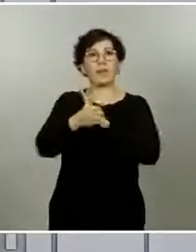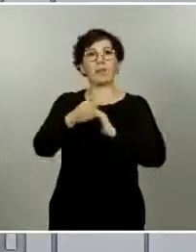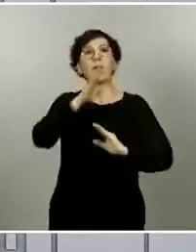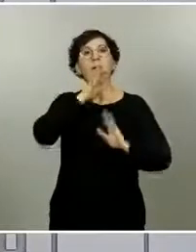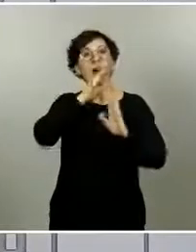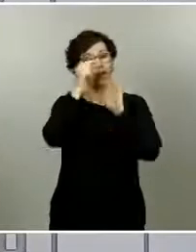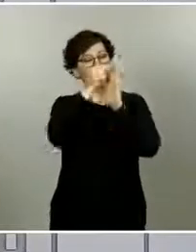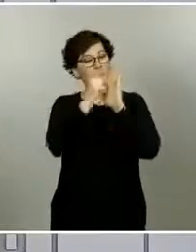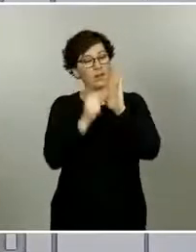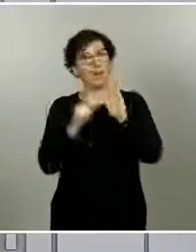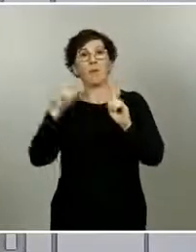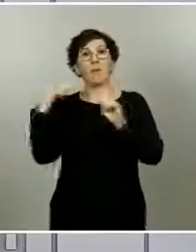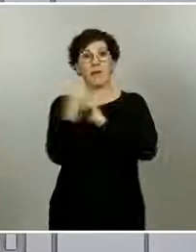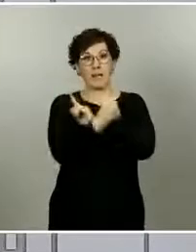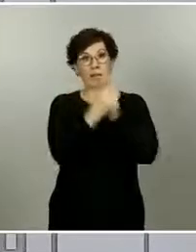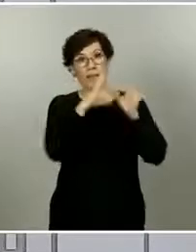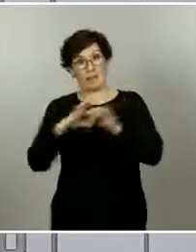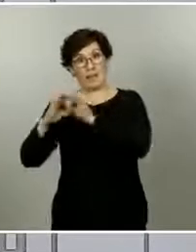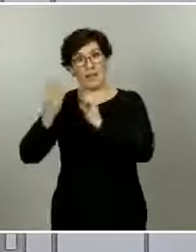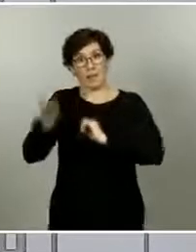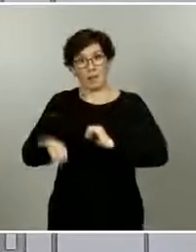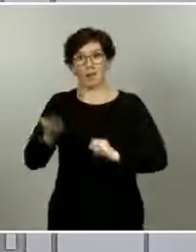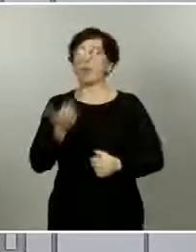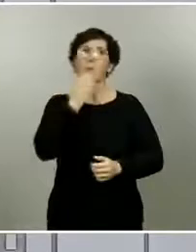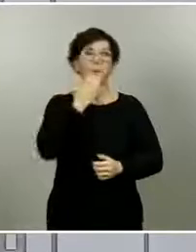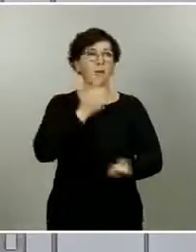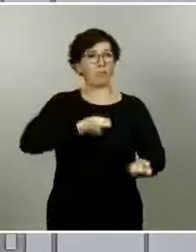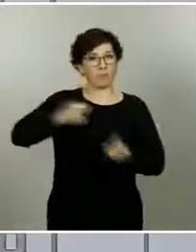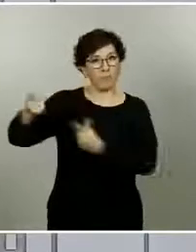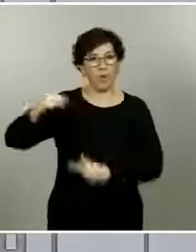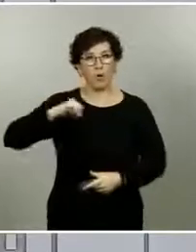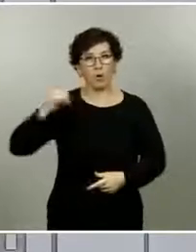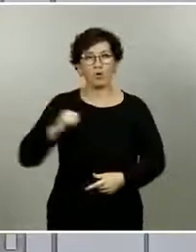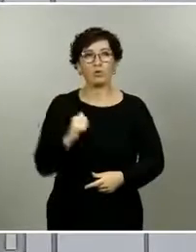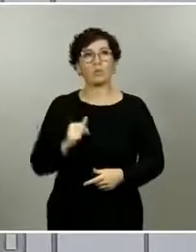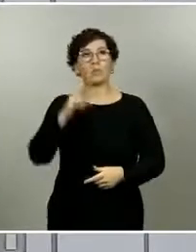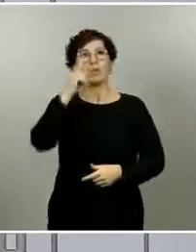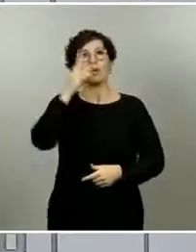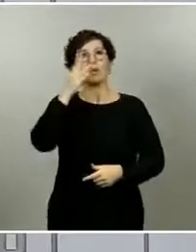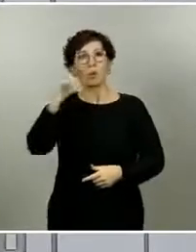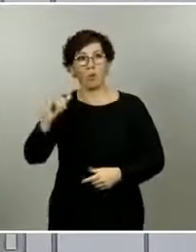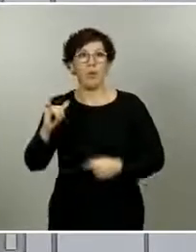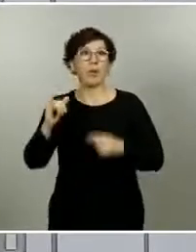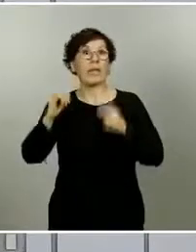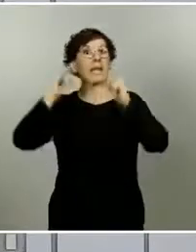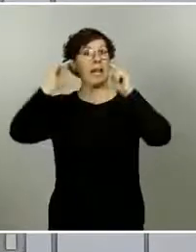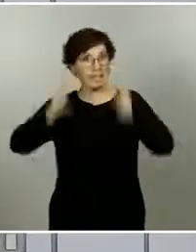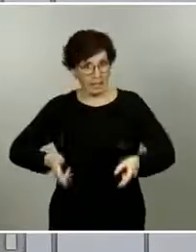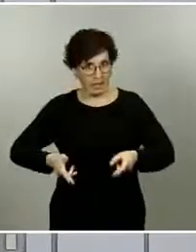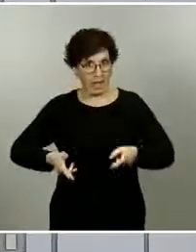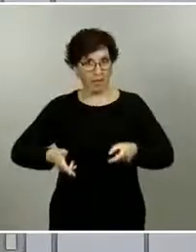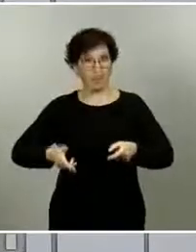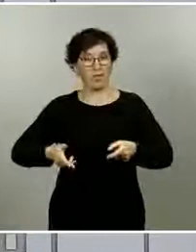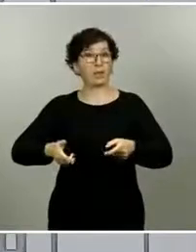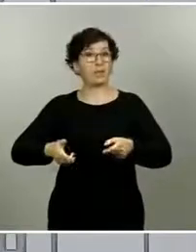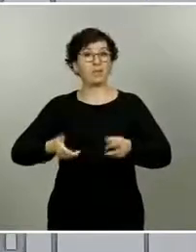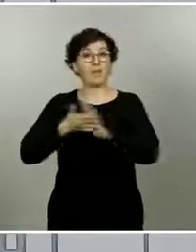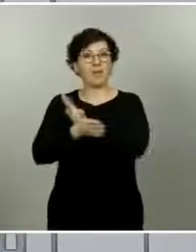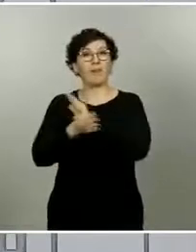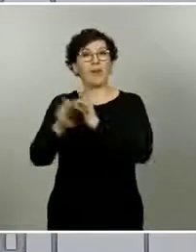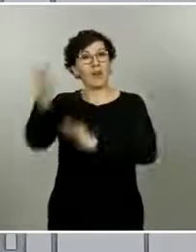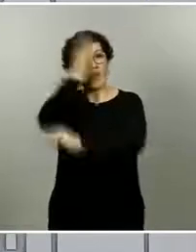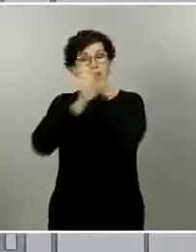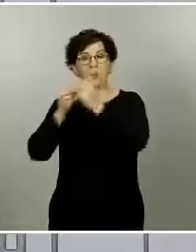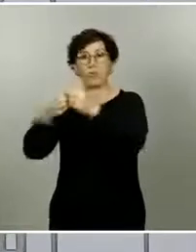variables de gravedad asociadas, hospitalización, UCI y letalidad, hubieran subido